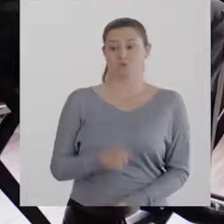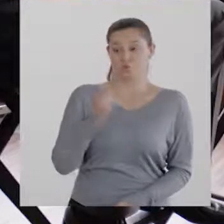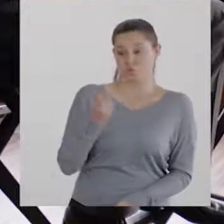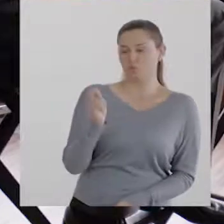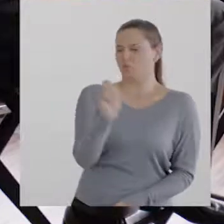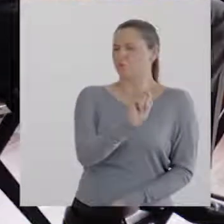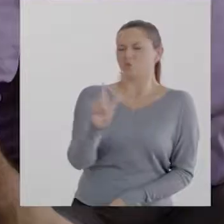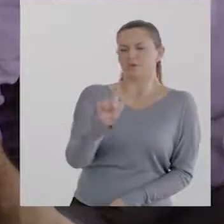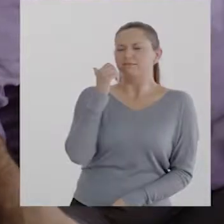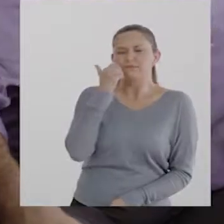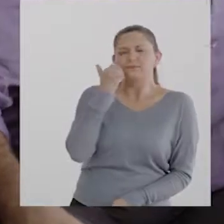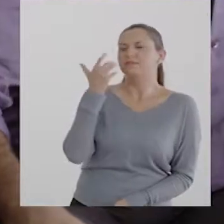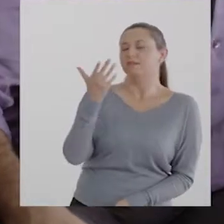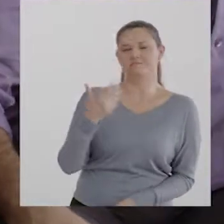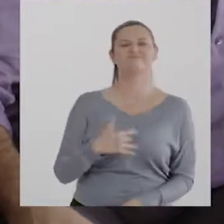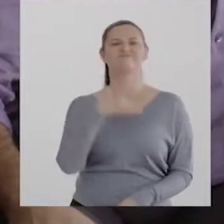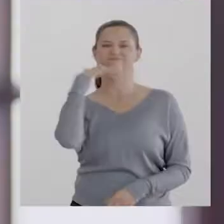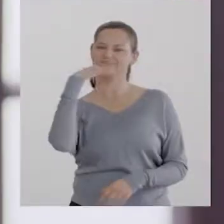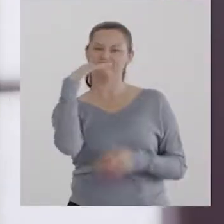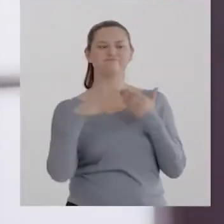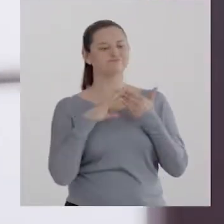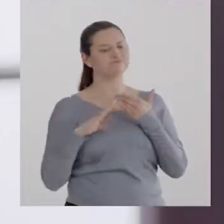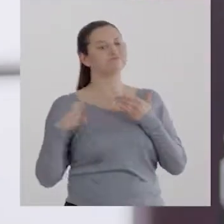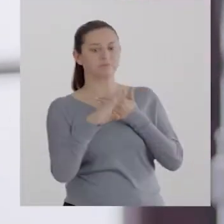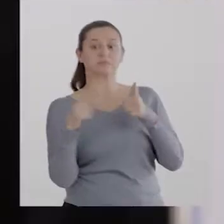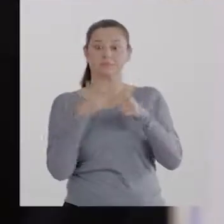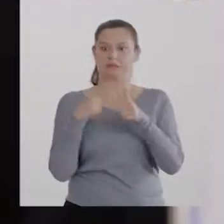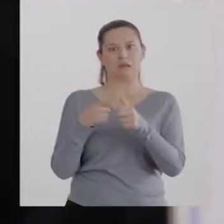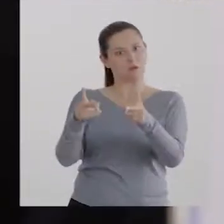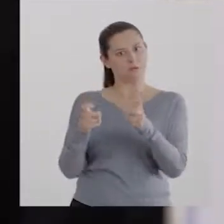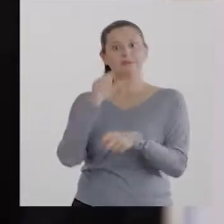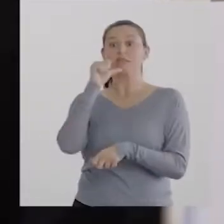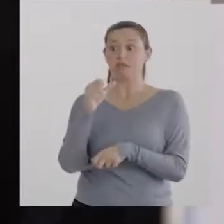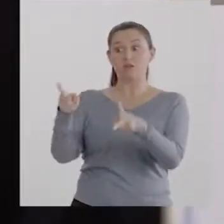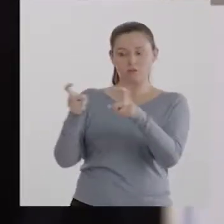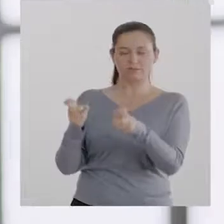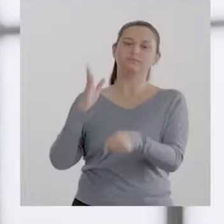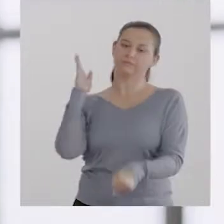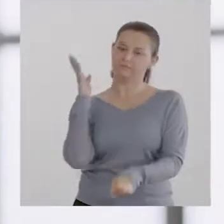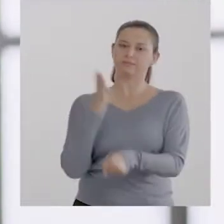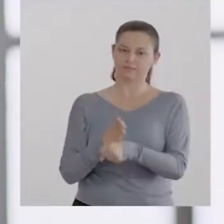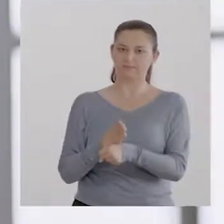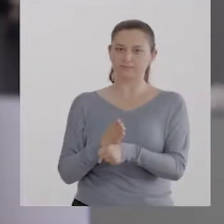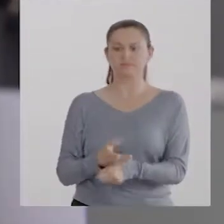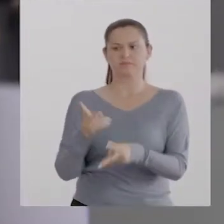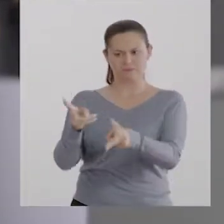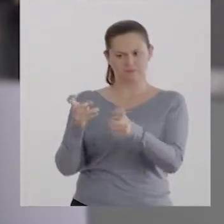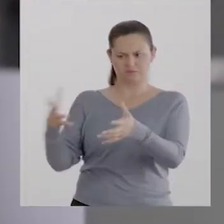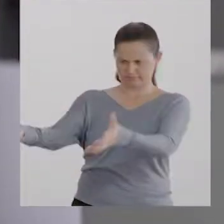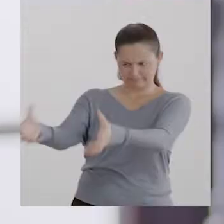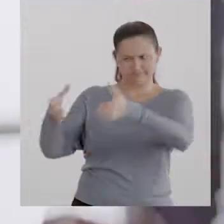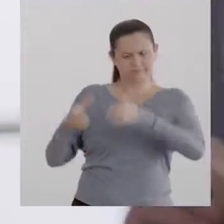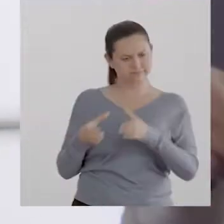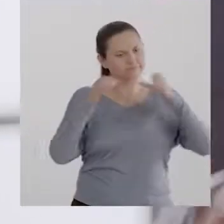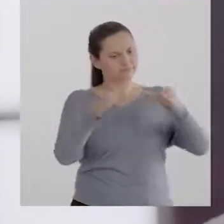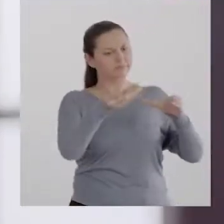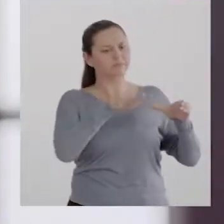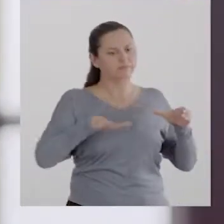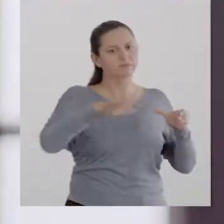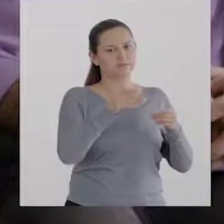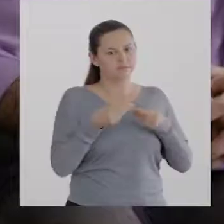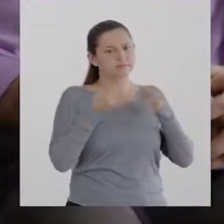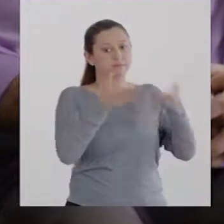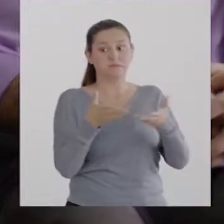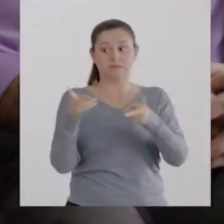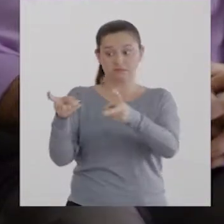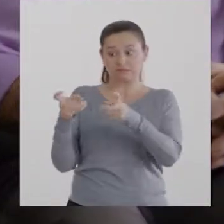Como profesionista, ¿qué es lo que más quieres? Que se combata la corrupción. Primero, que no roben. Y si roban, que los castillen. Que les quiten lo robado y que se lo regresen